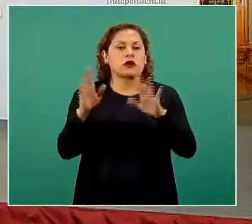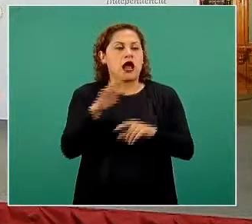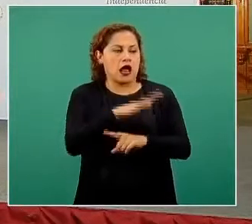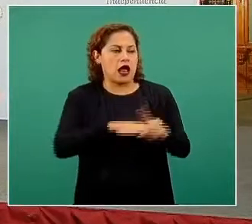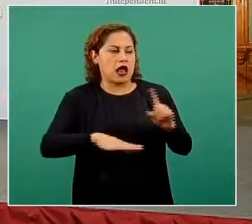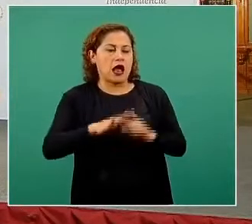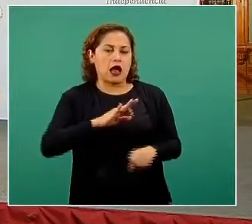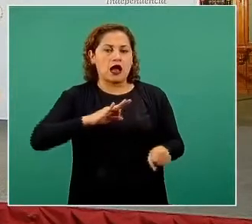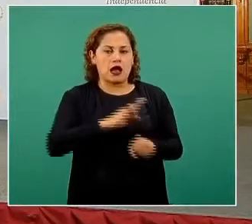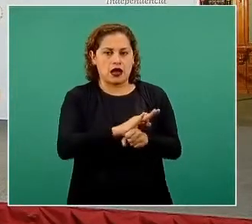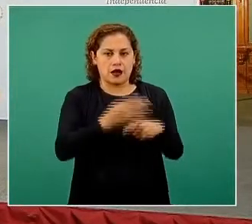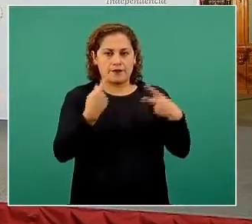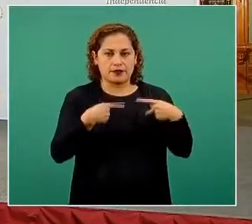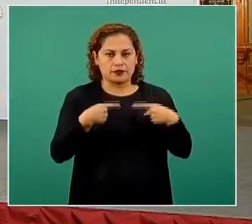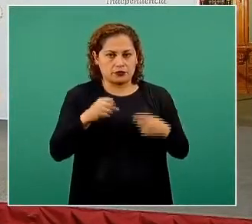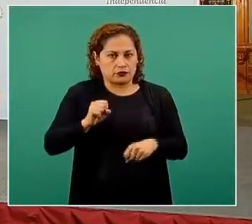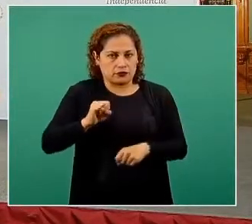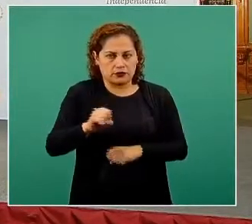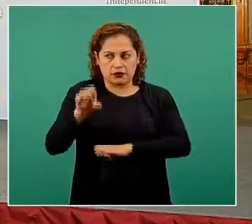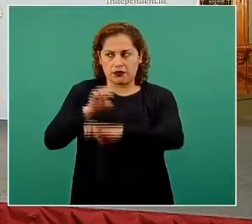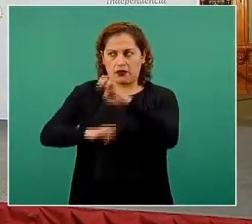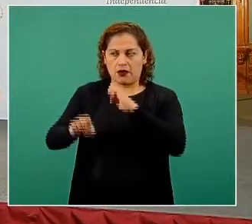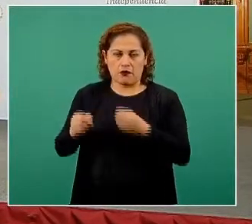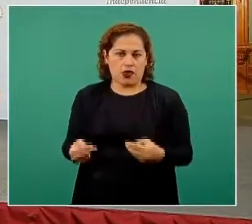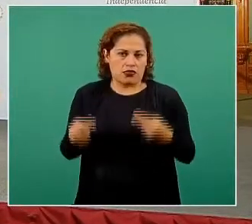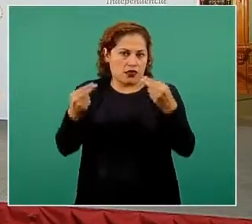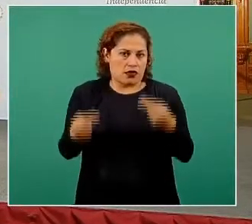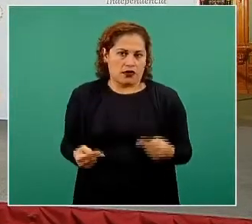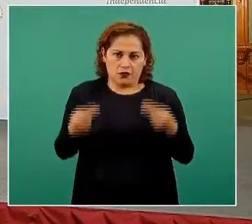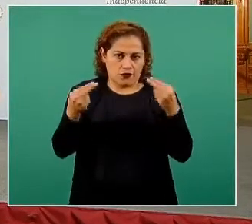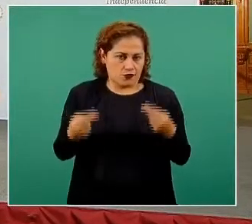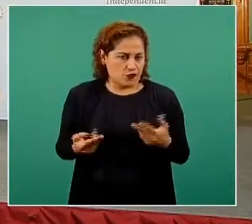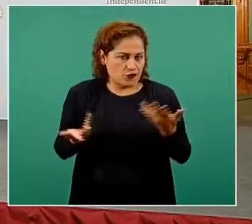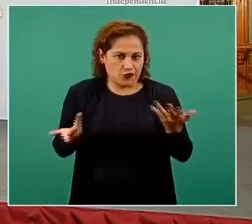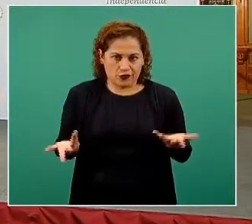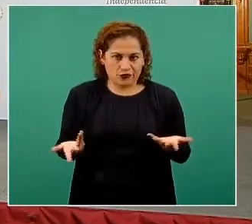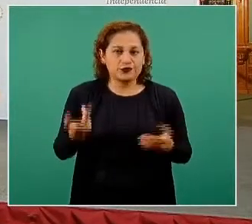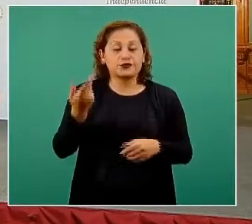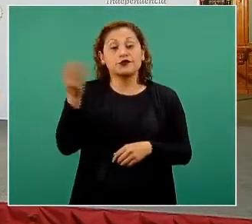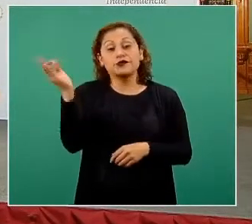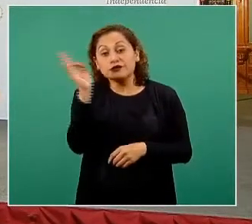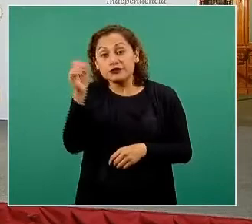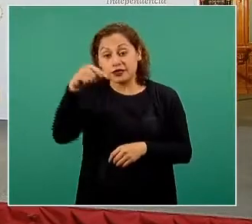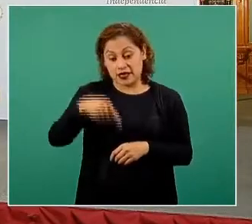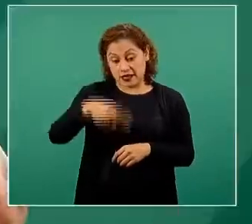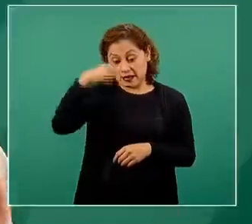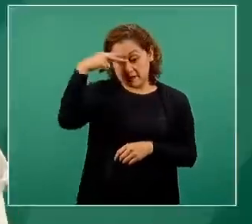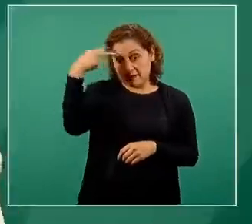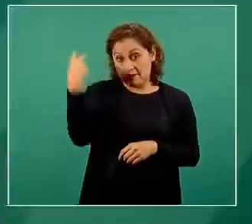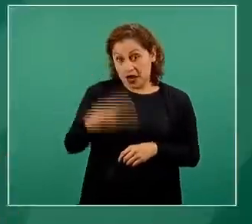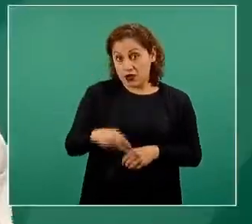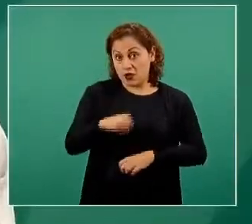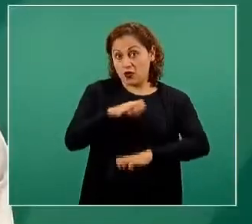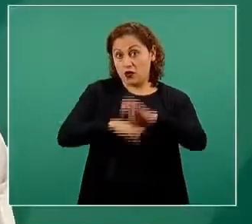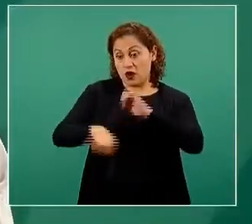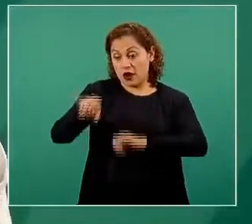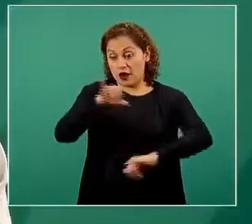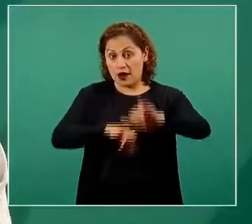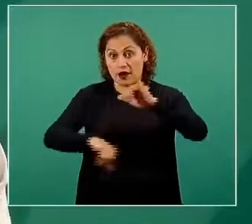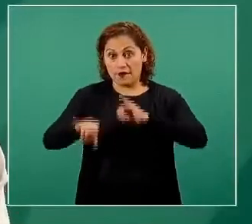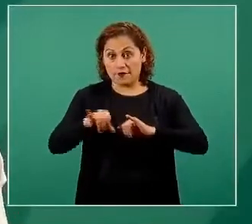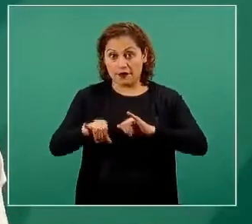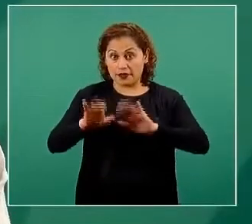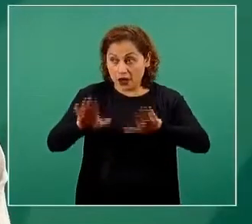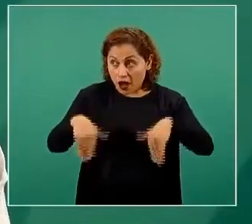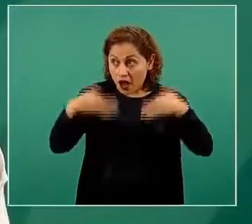buscan lucrar y tener una compañía pública asegura tener abastecimiento fuera de los